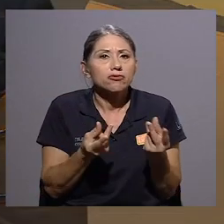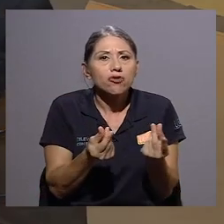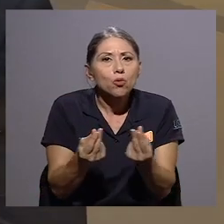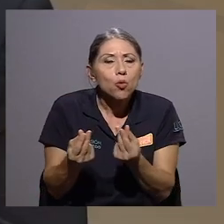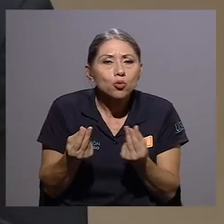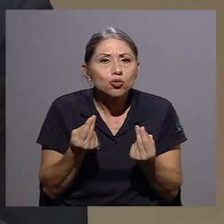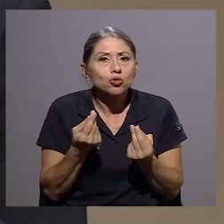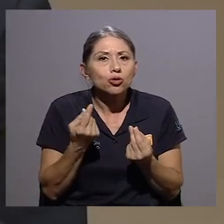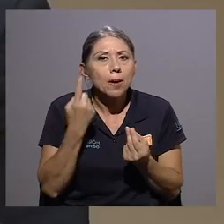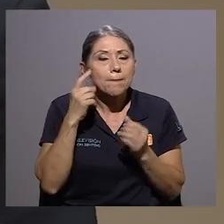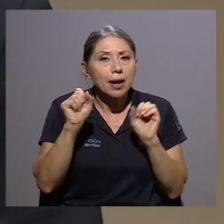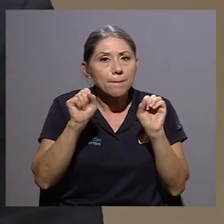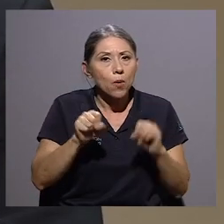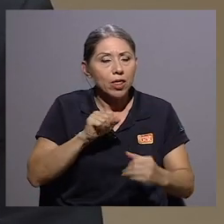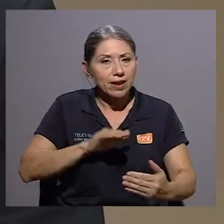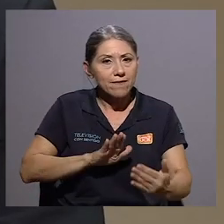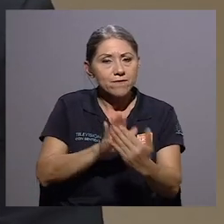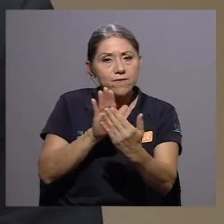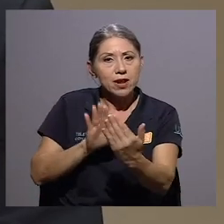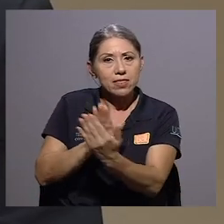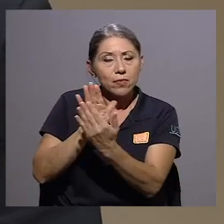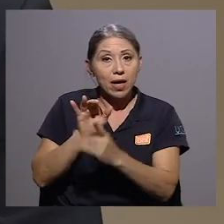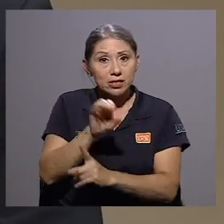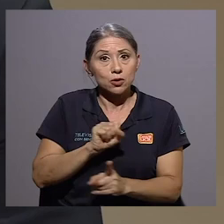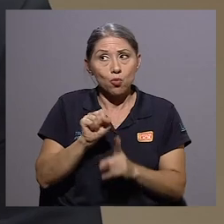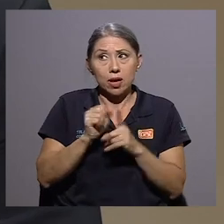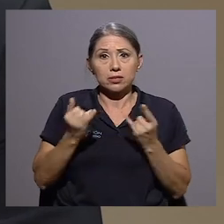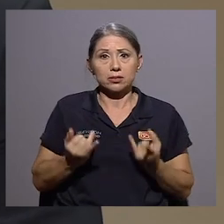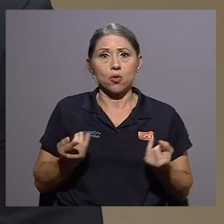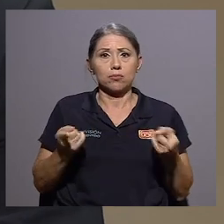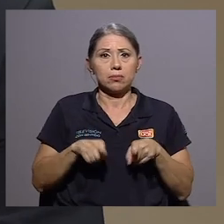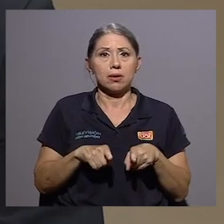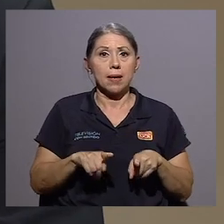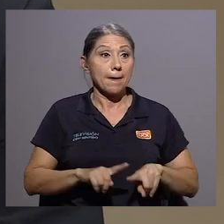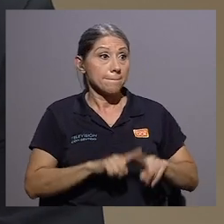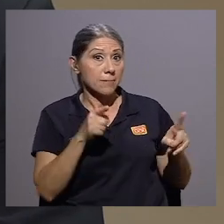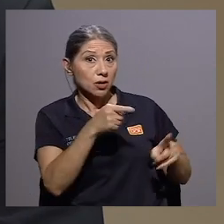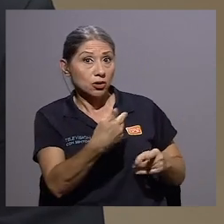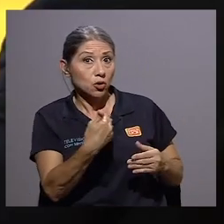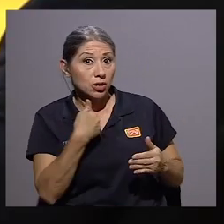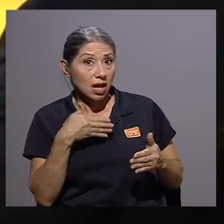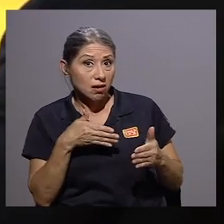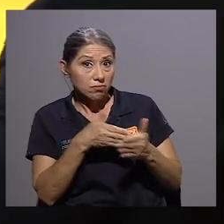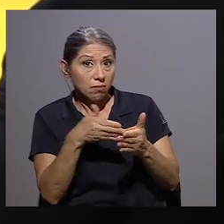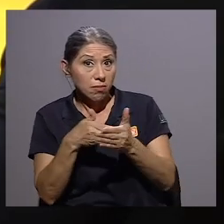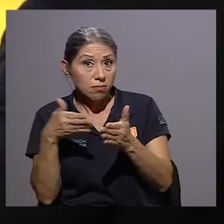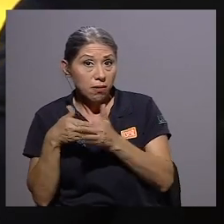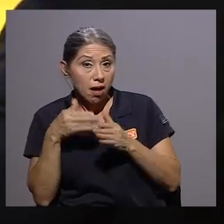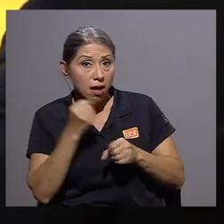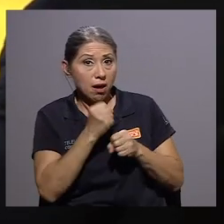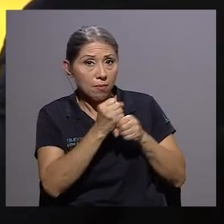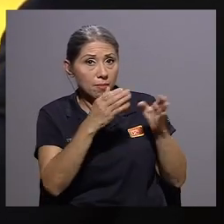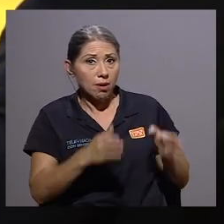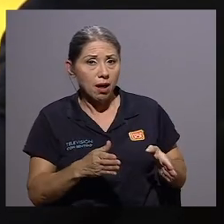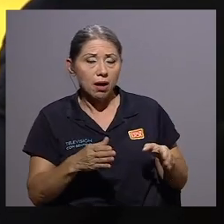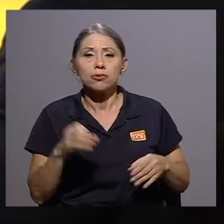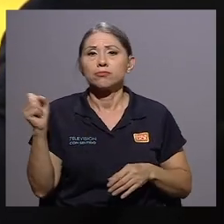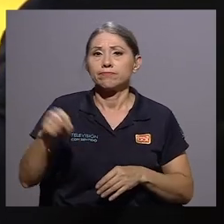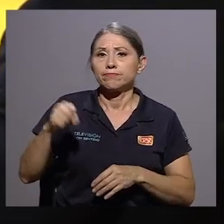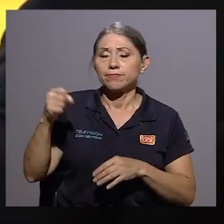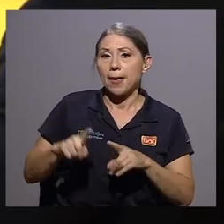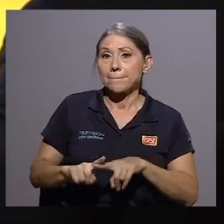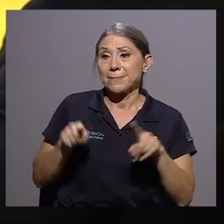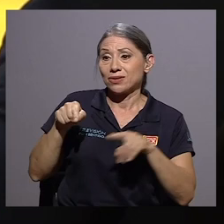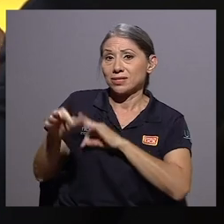para poderle hacer frente a esta situación. Sin embargo... ¿Eso tiene repercusiones sobre los empleados? Claro, sin embargo, este tipo